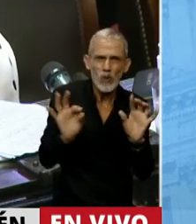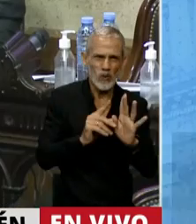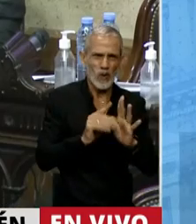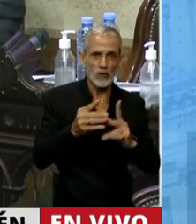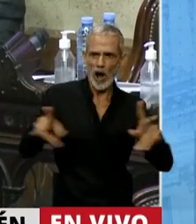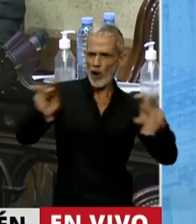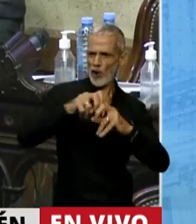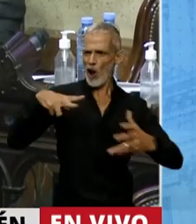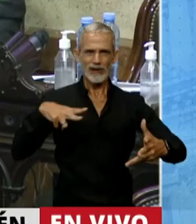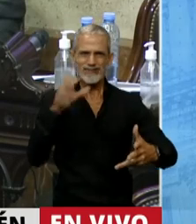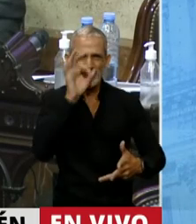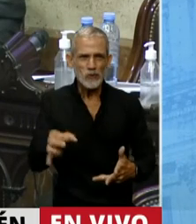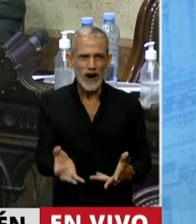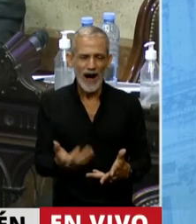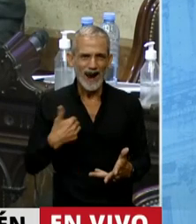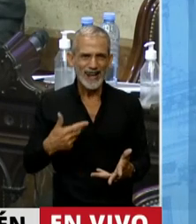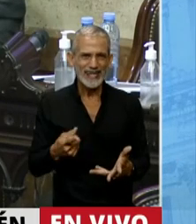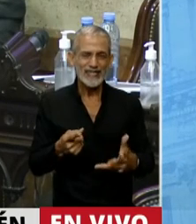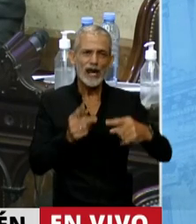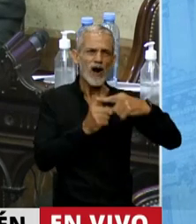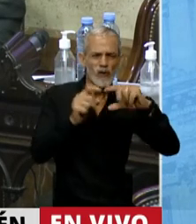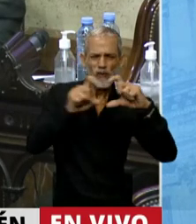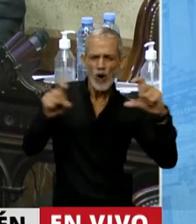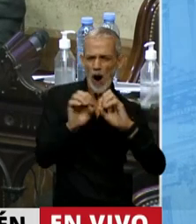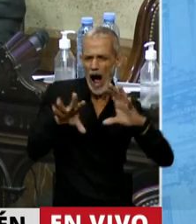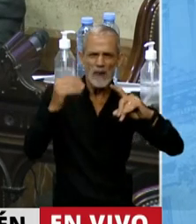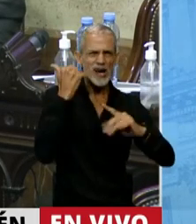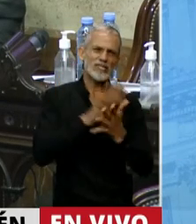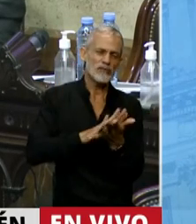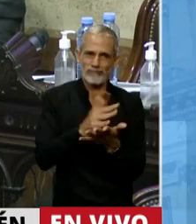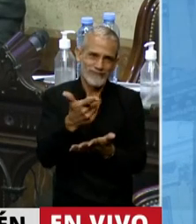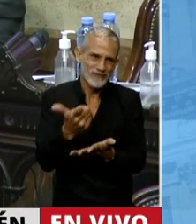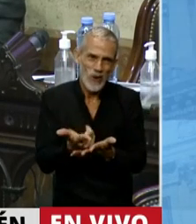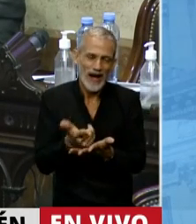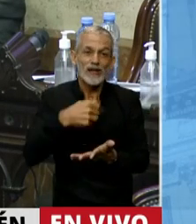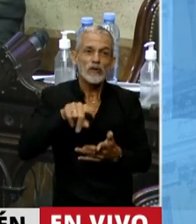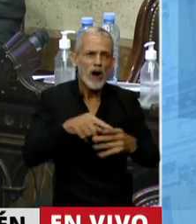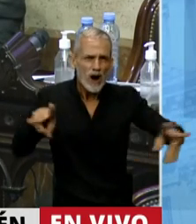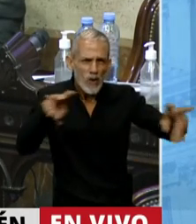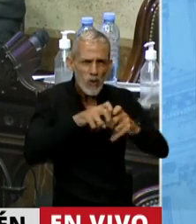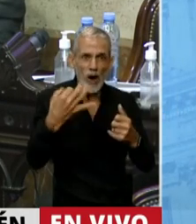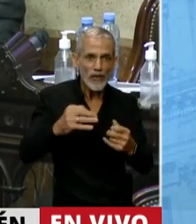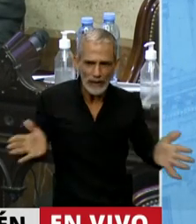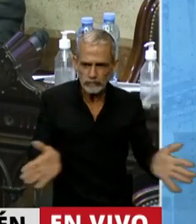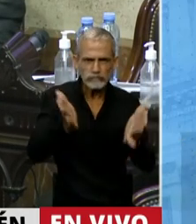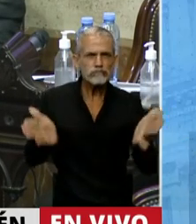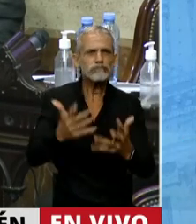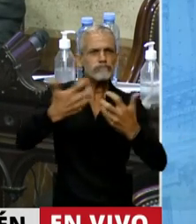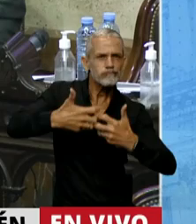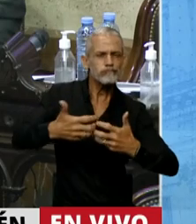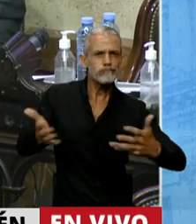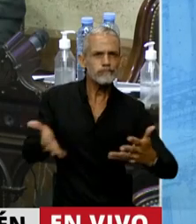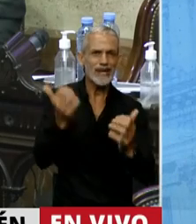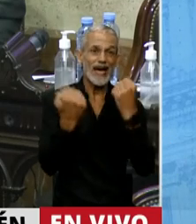No existe una fórmula mágica, señor presidente. Si no generamos riqueza ni construimos un sistema